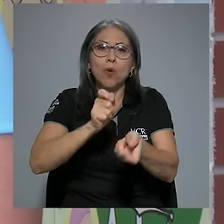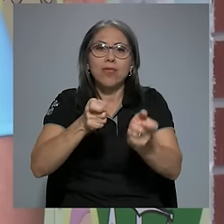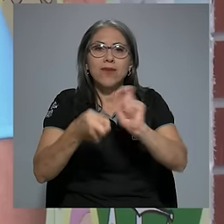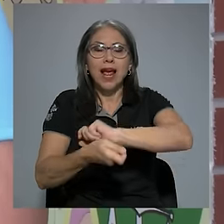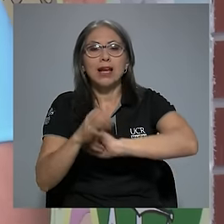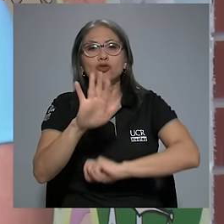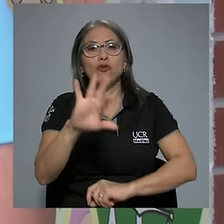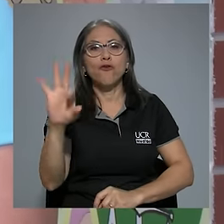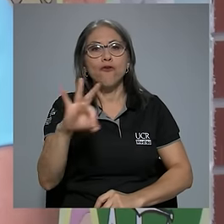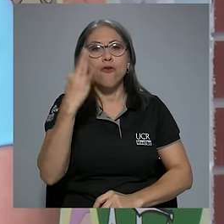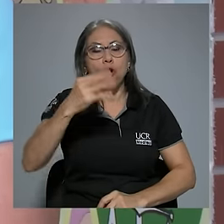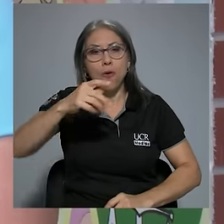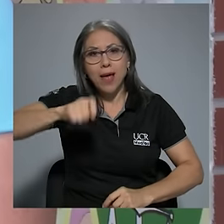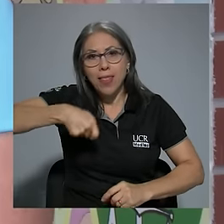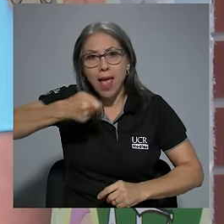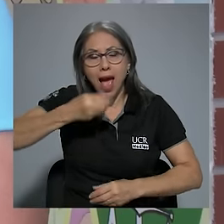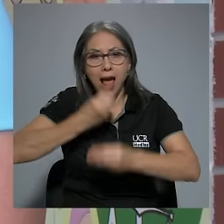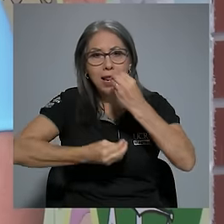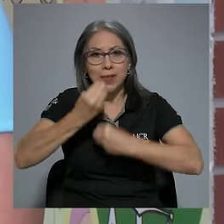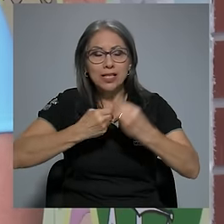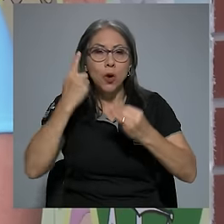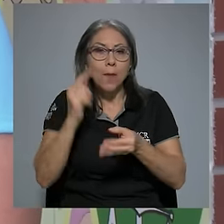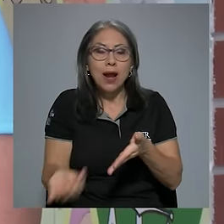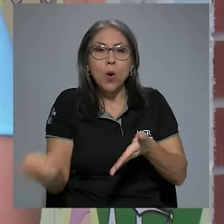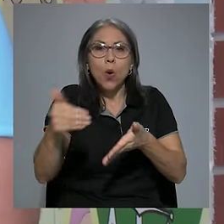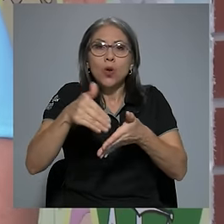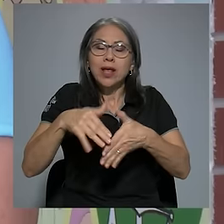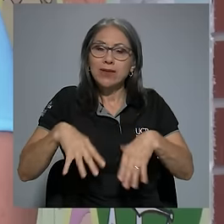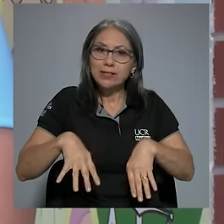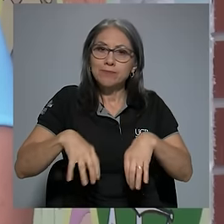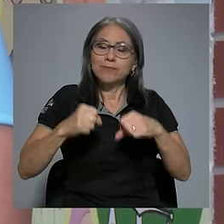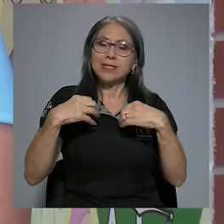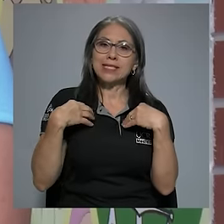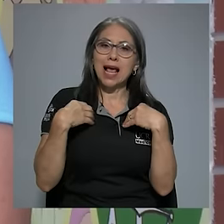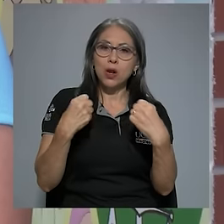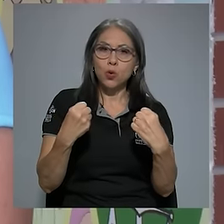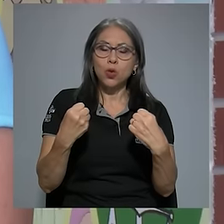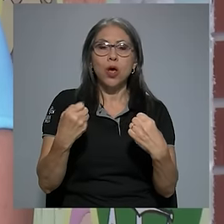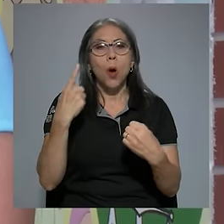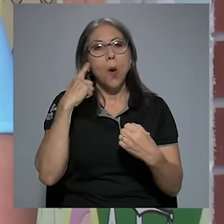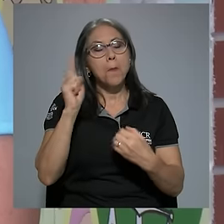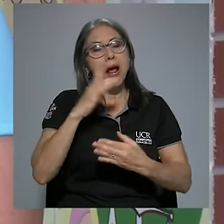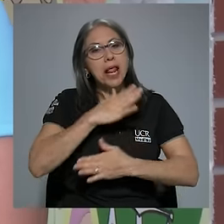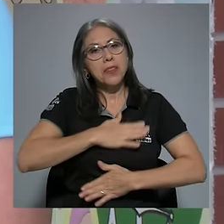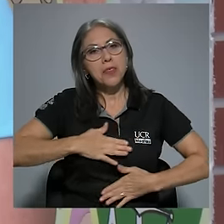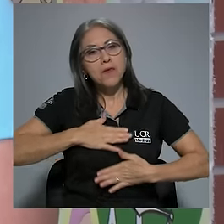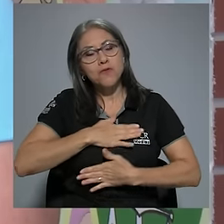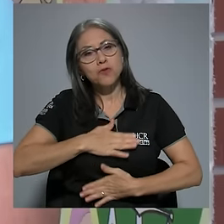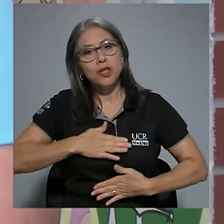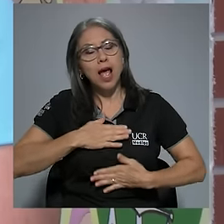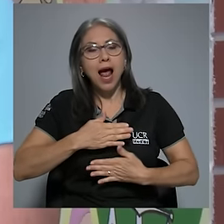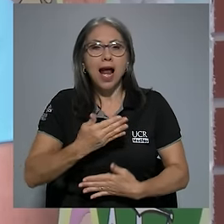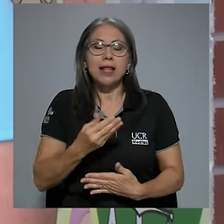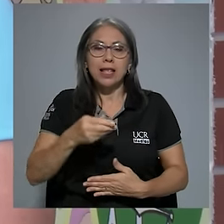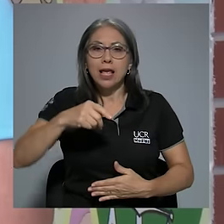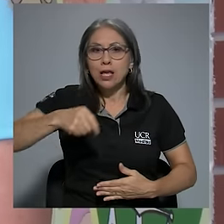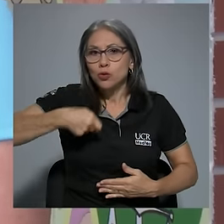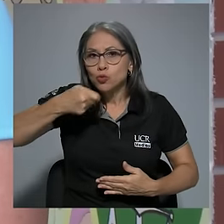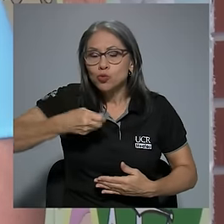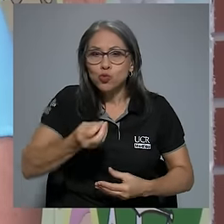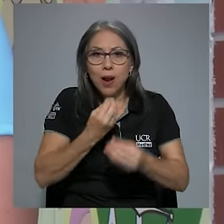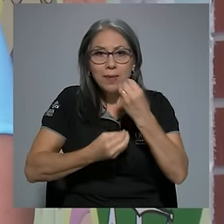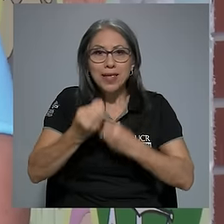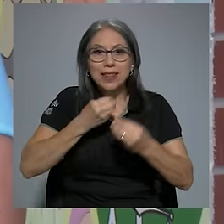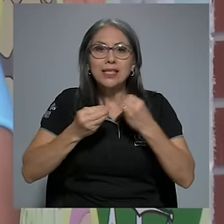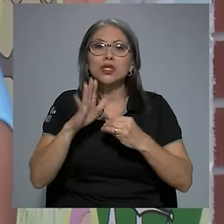sus estilos de alimentación para recuperar la salud o para disfrutar de su alimentación en el